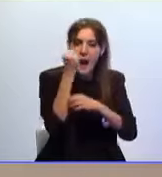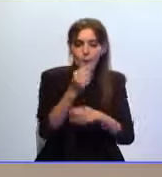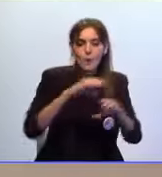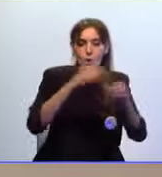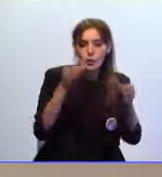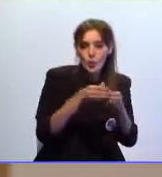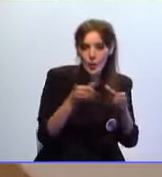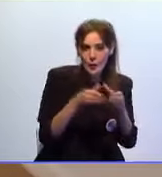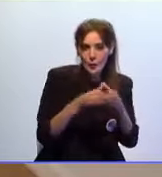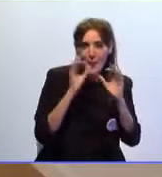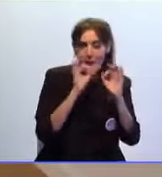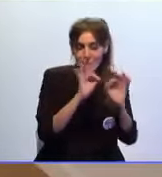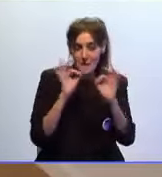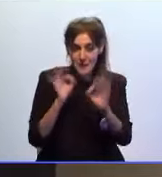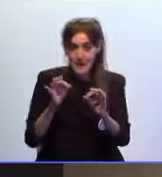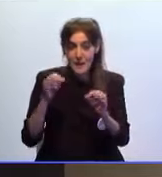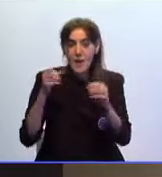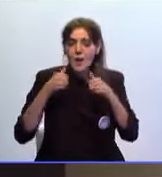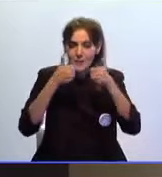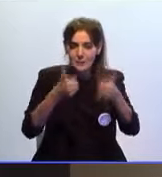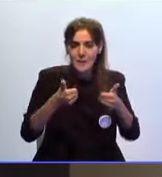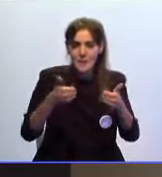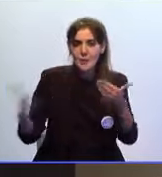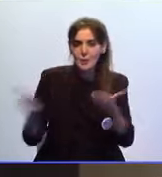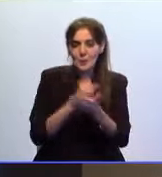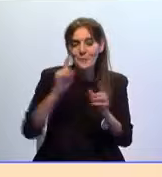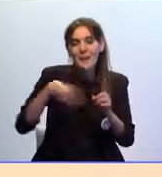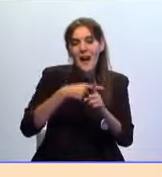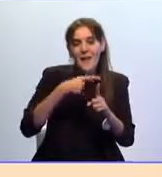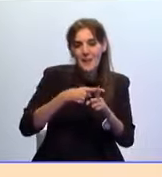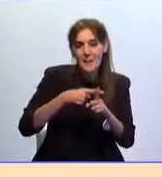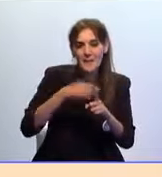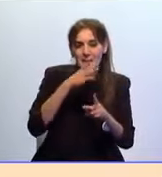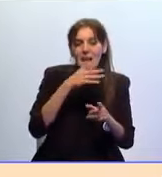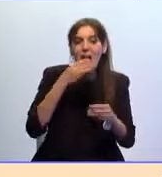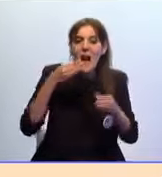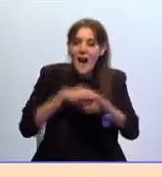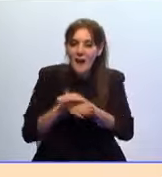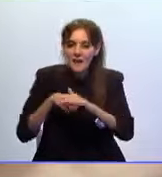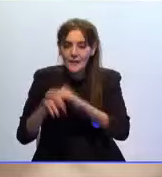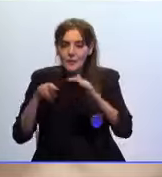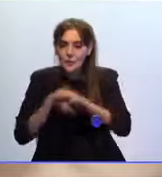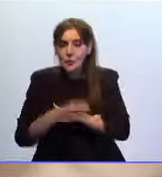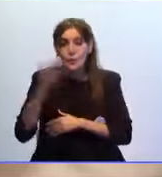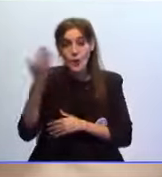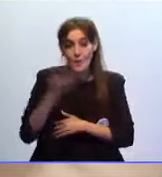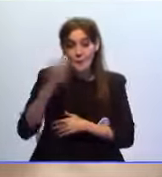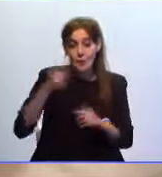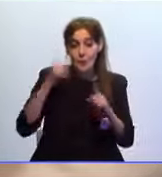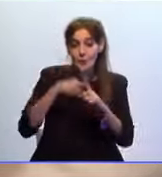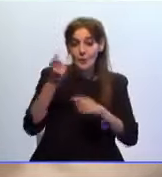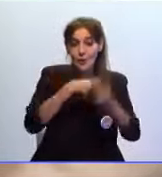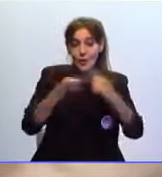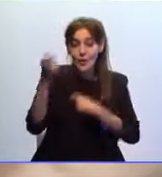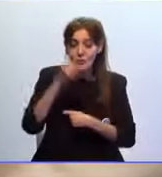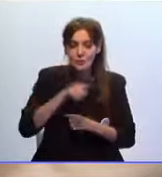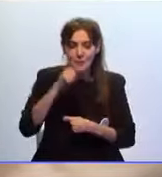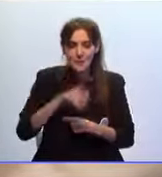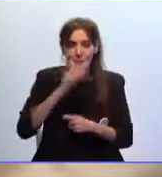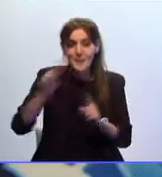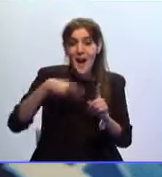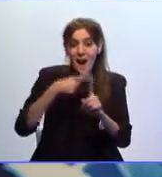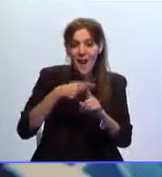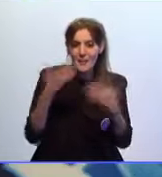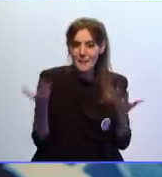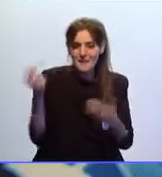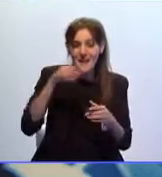equipo de mentores especializados en emprendimiento además de contar con acceso a recursos esenciales para sus negocios a su vez